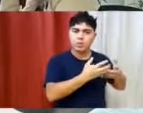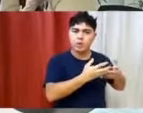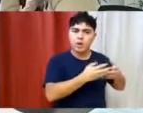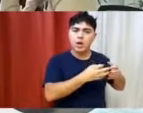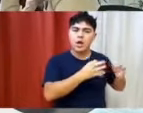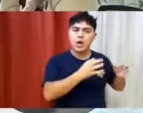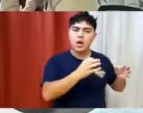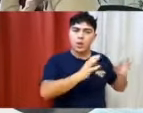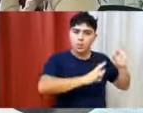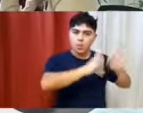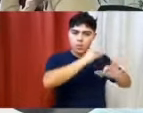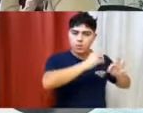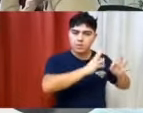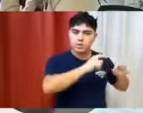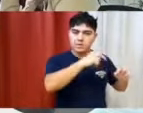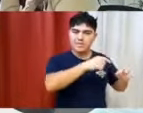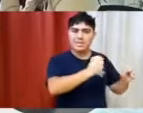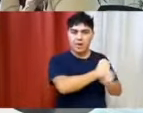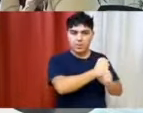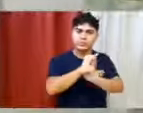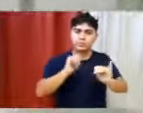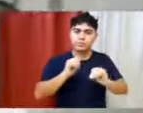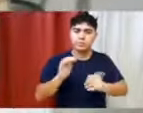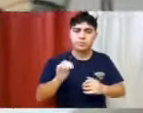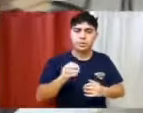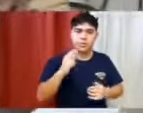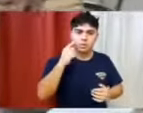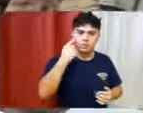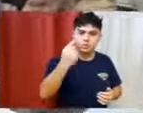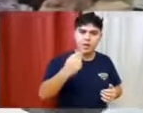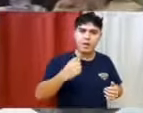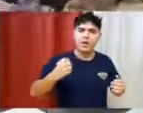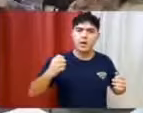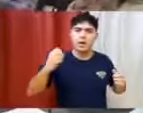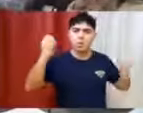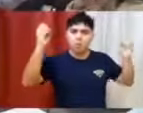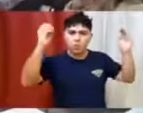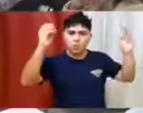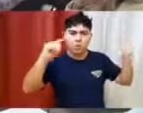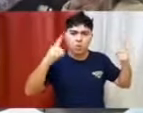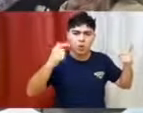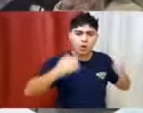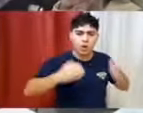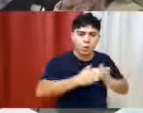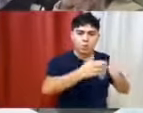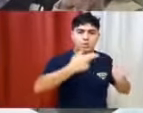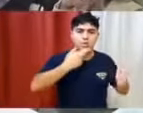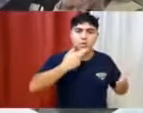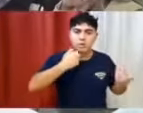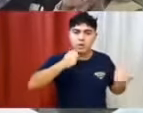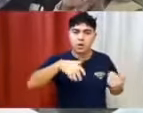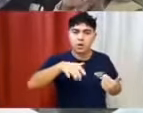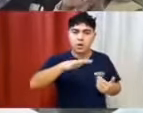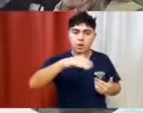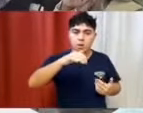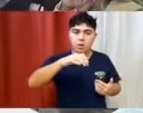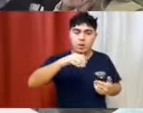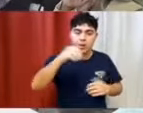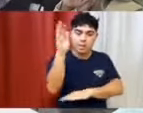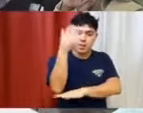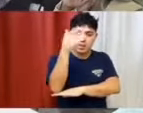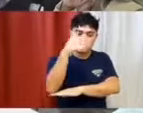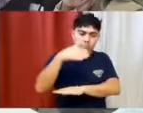proyecto de comunicación adjunto. Para la falta de luminarias en el sector de la Ruta Provincial Nº 17, desde la Plaza de las